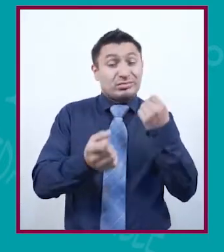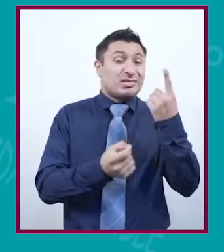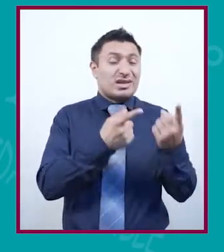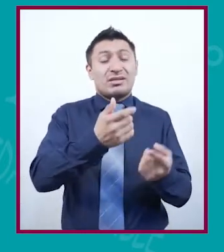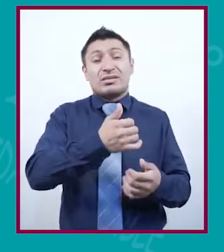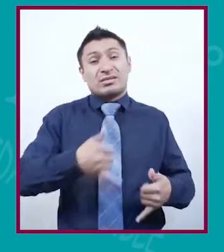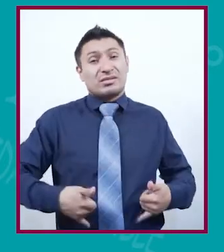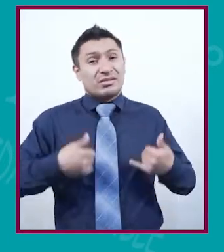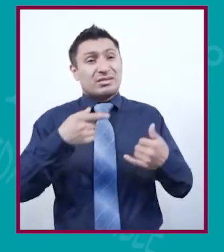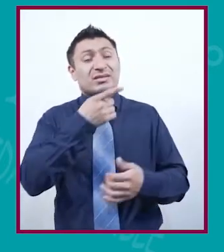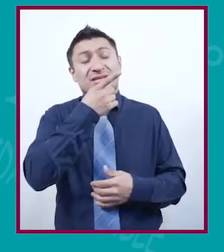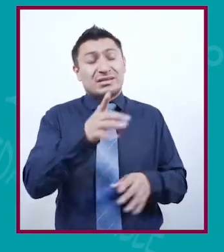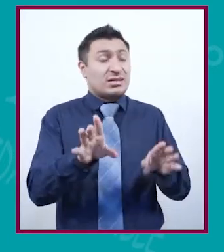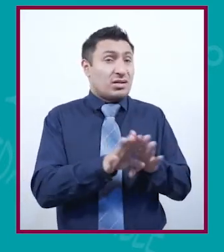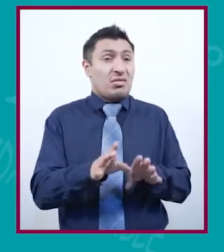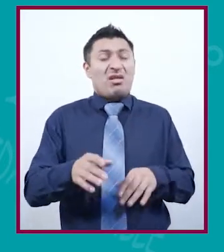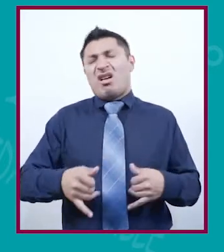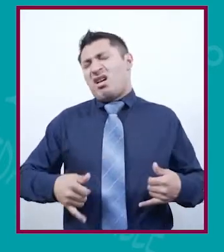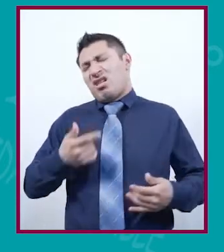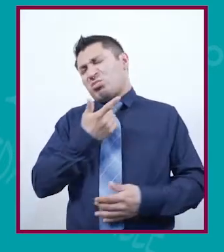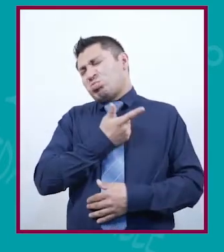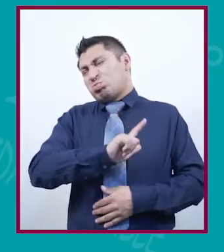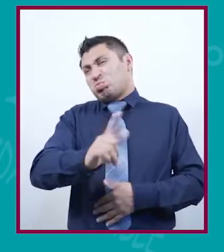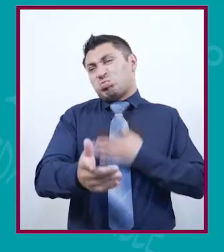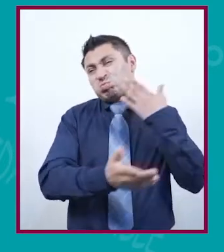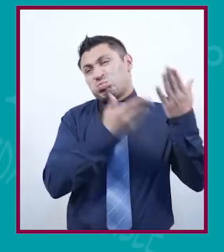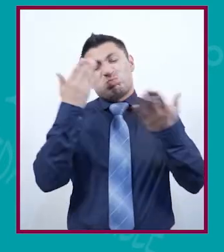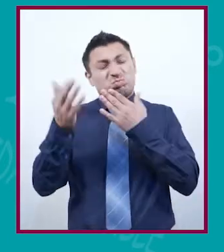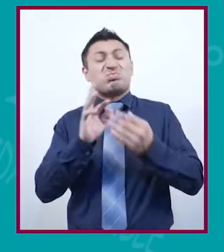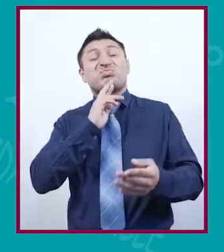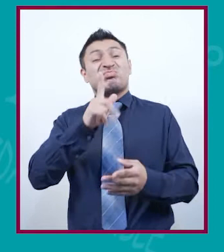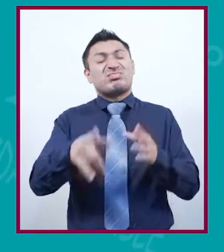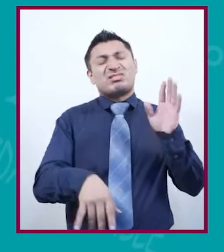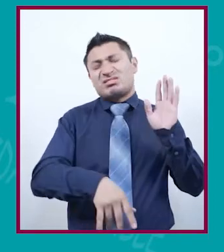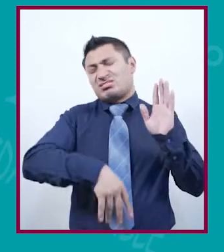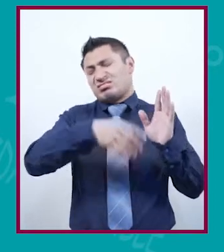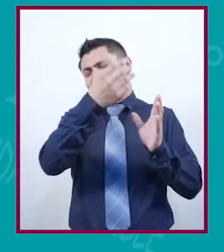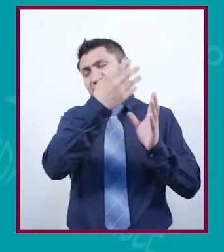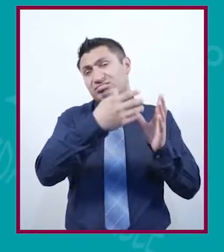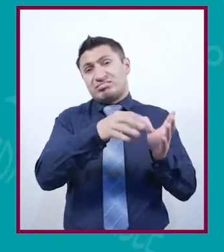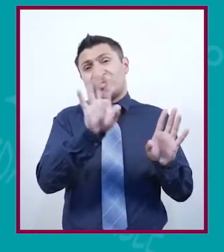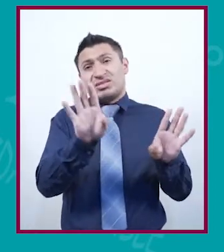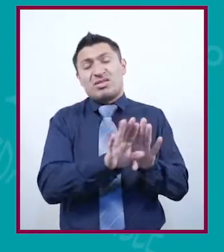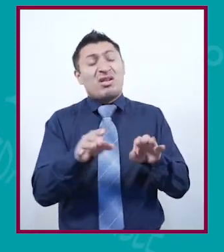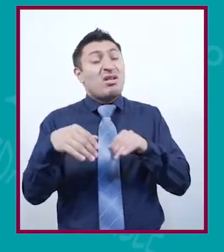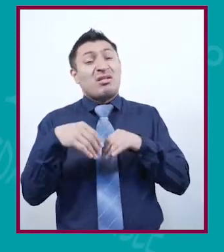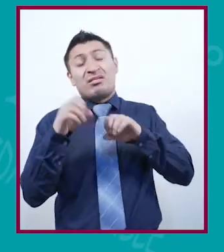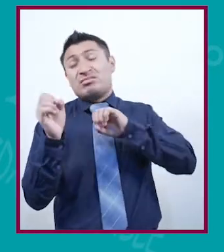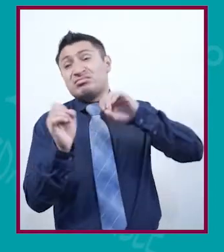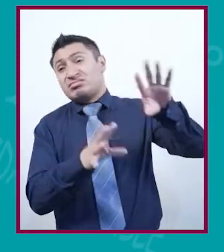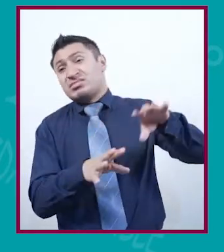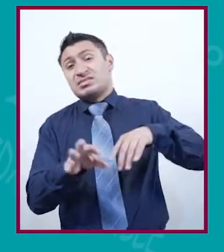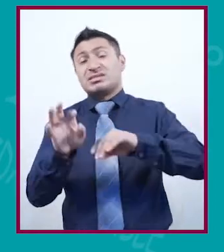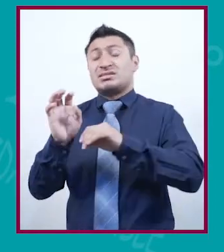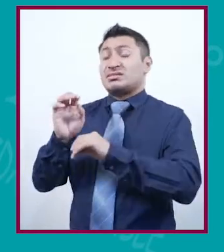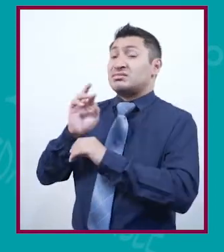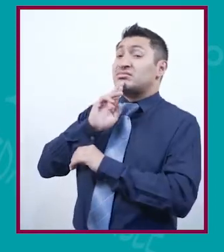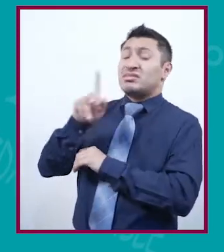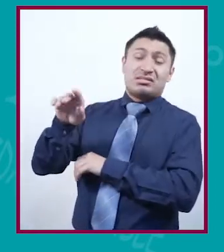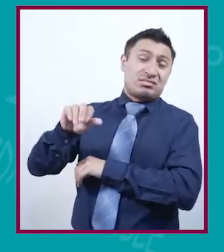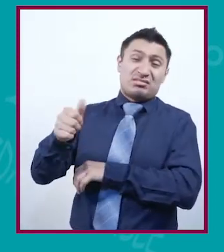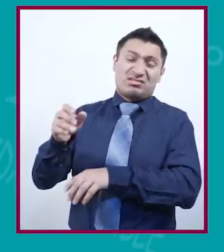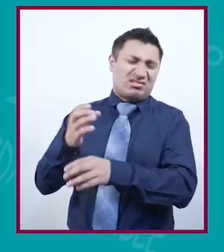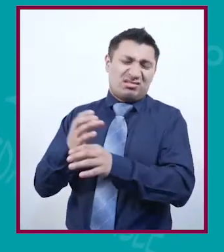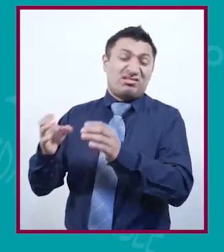chicos que se les hace muy fácil decir, no me gusta estudiar y salen y prefieren un pico a un lápiz